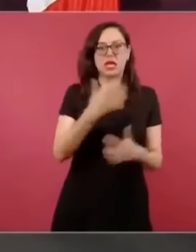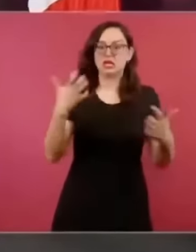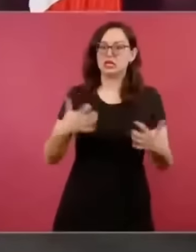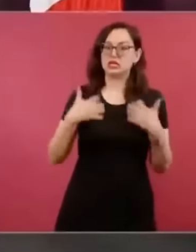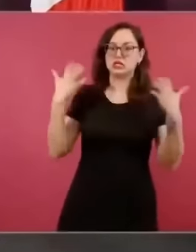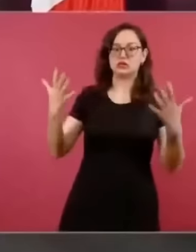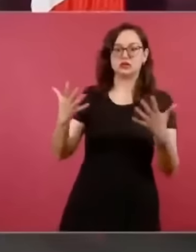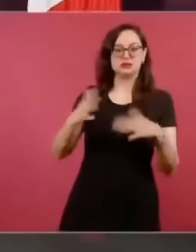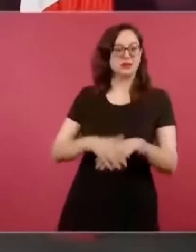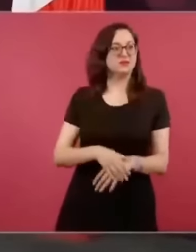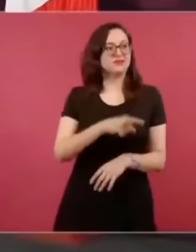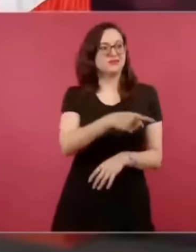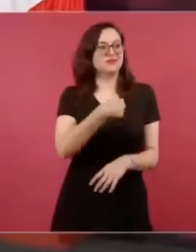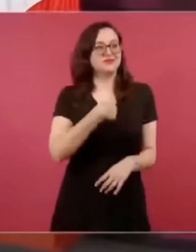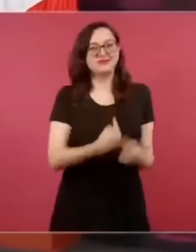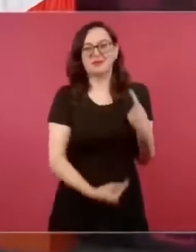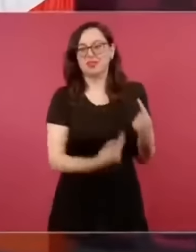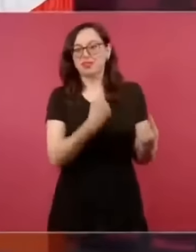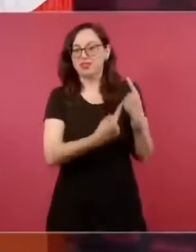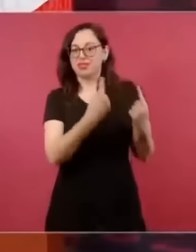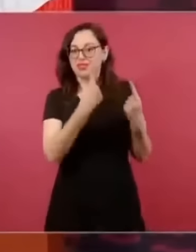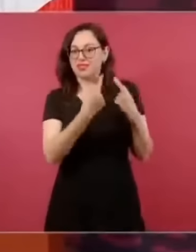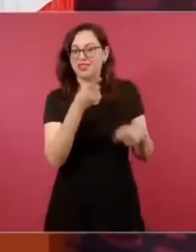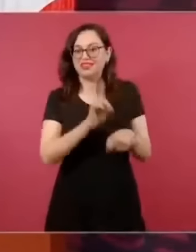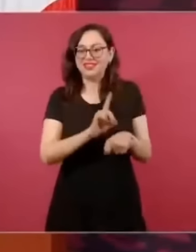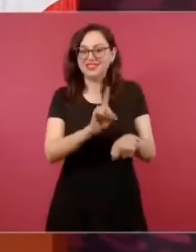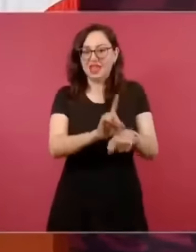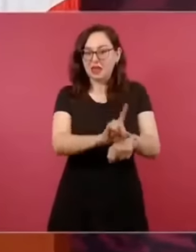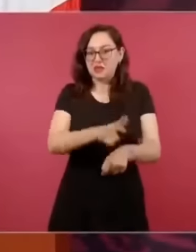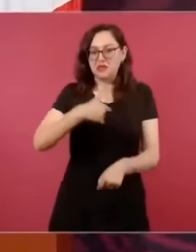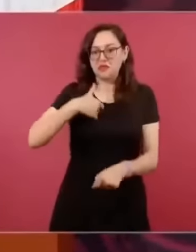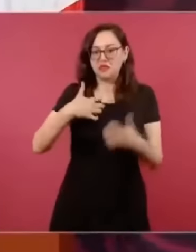No pasa nada. No pasa absolutamente nada. El segundo pasa